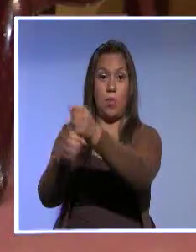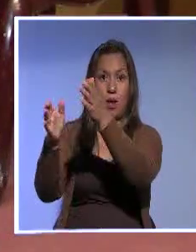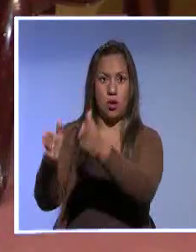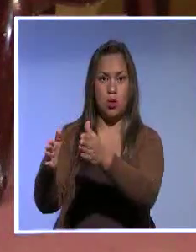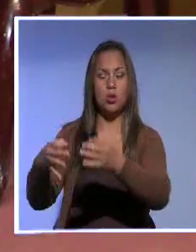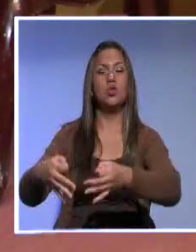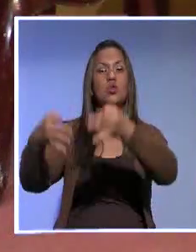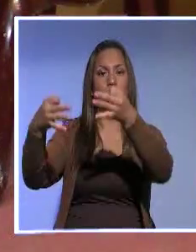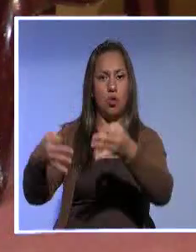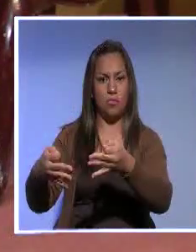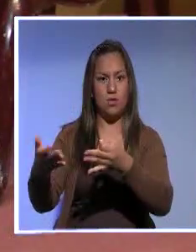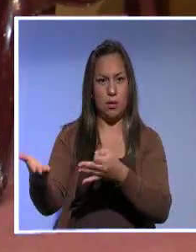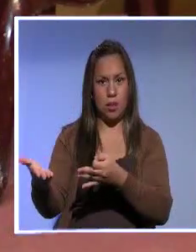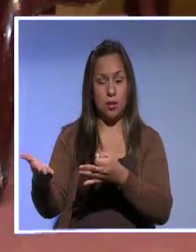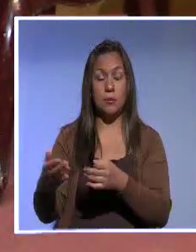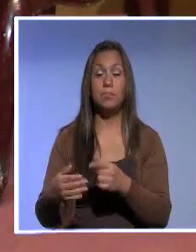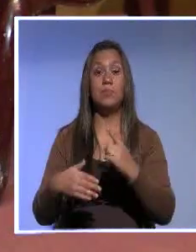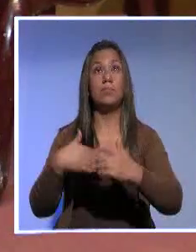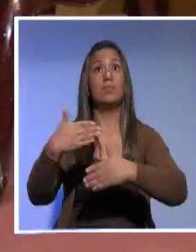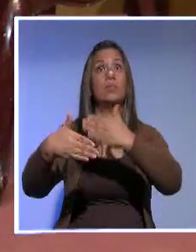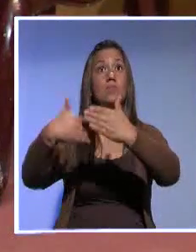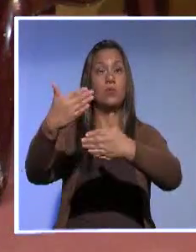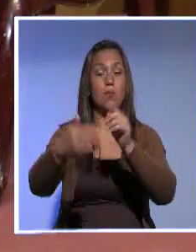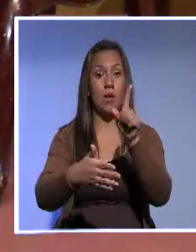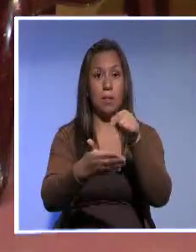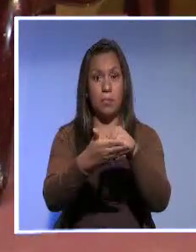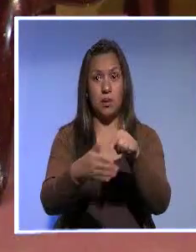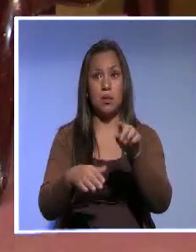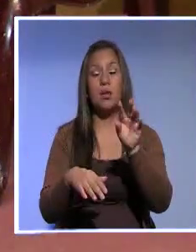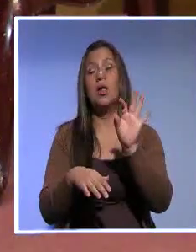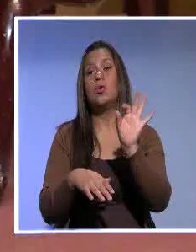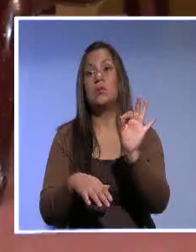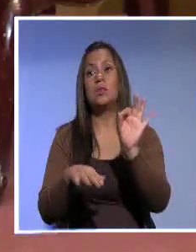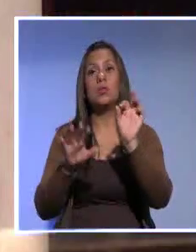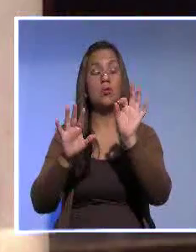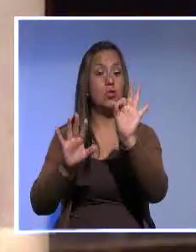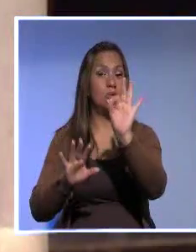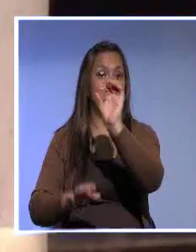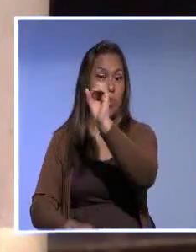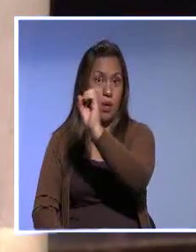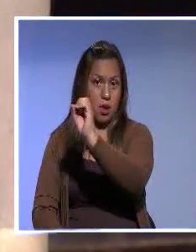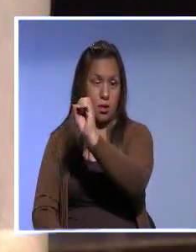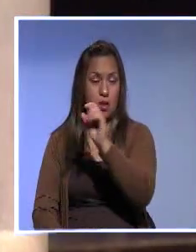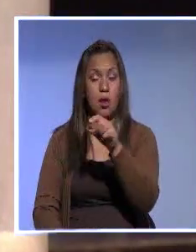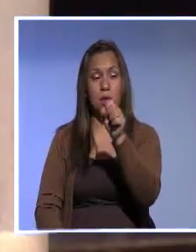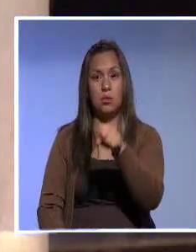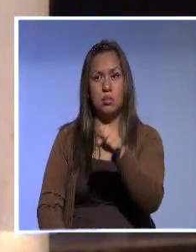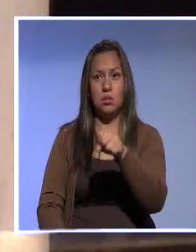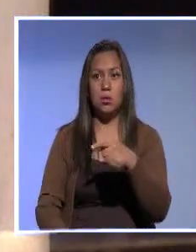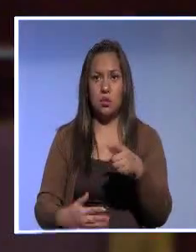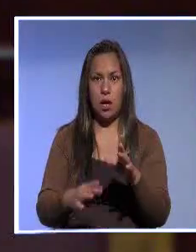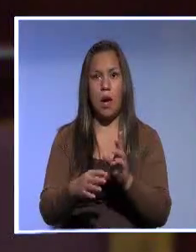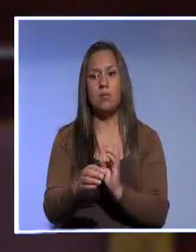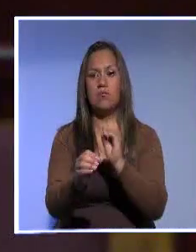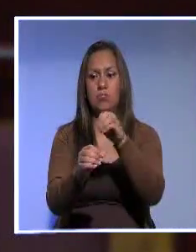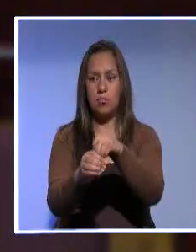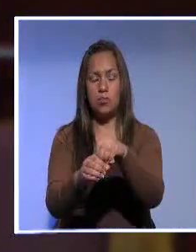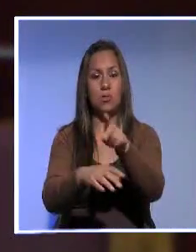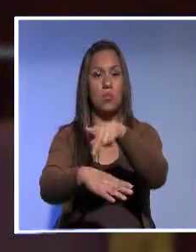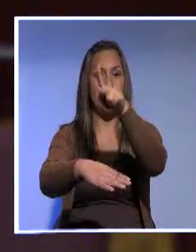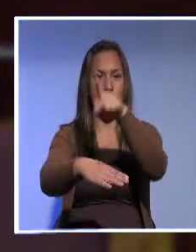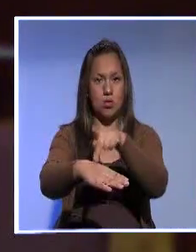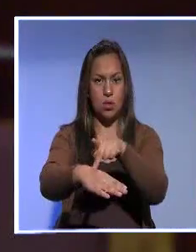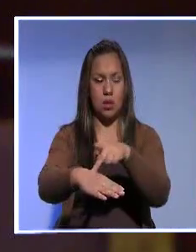técnicos y en los años 90 ya involucró a profesionales, sobre todo para áreas muy